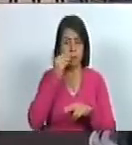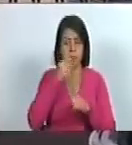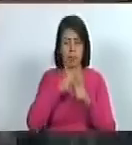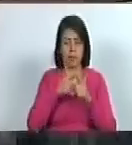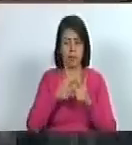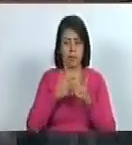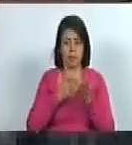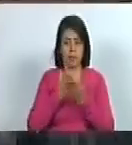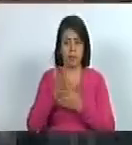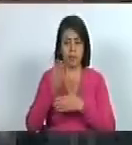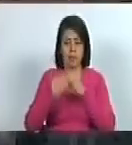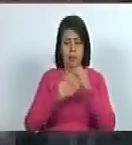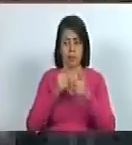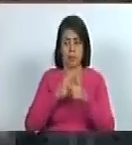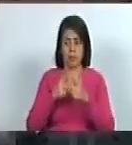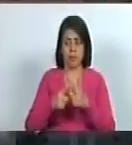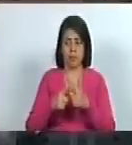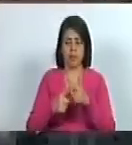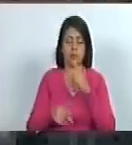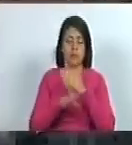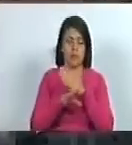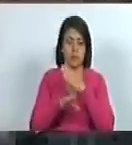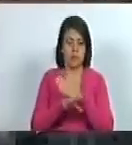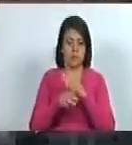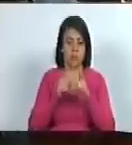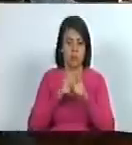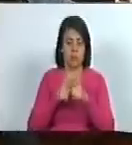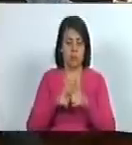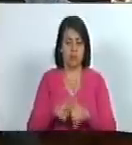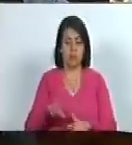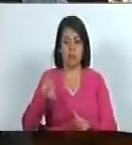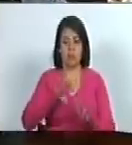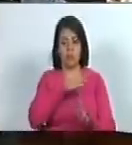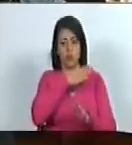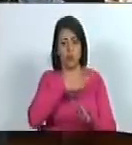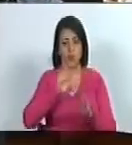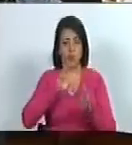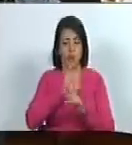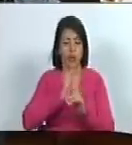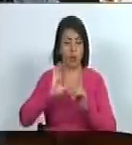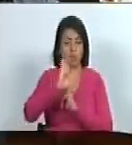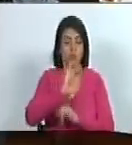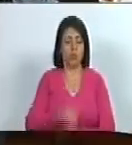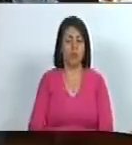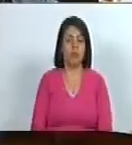son parte activa de esta manifestación cultural